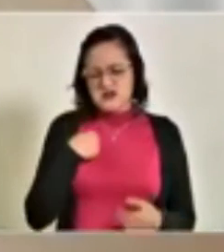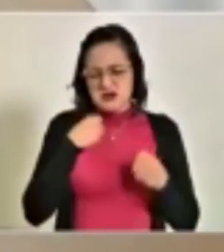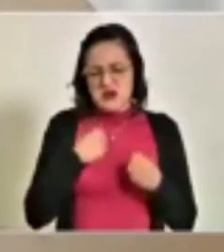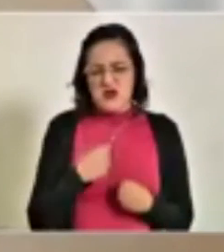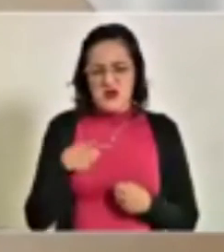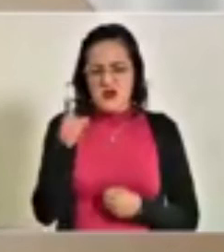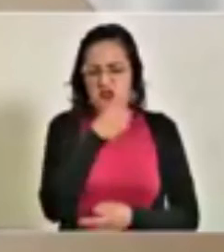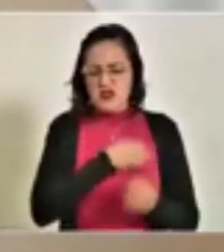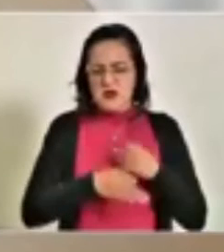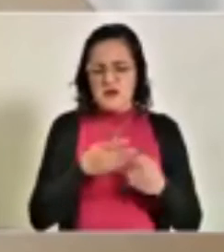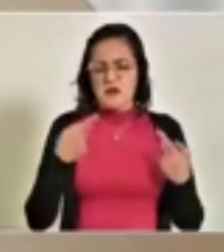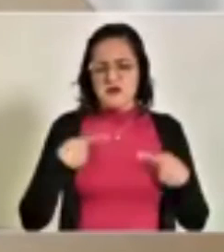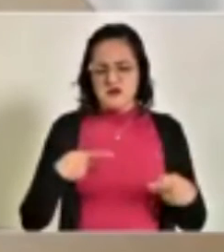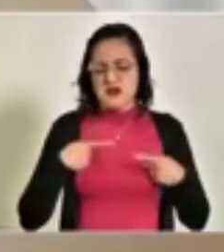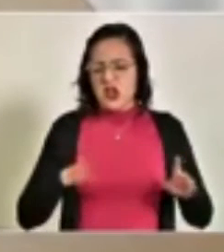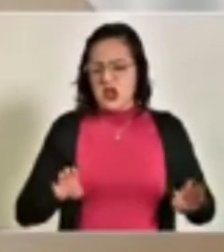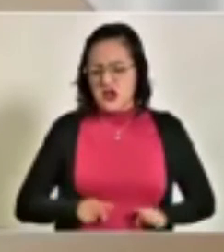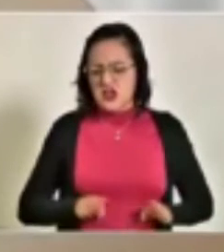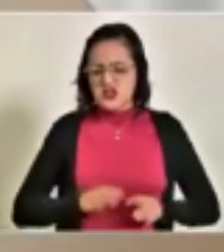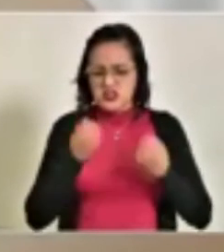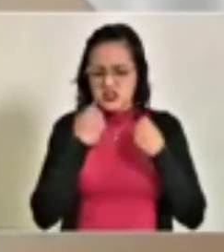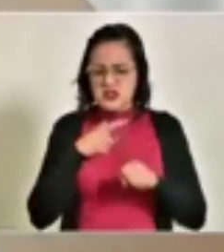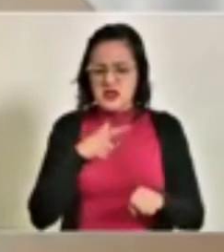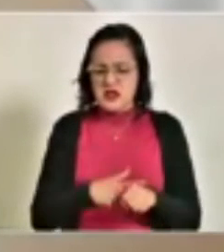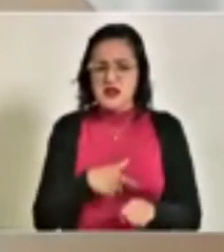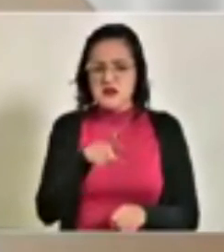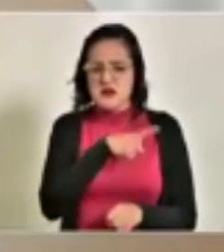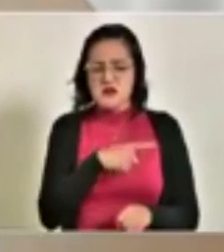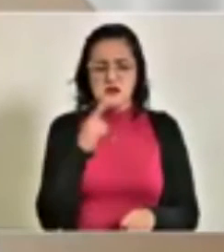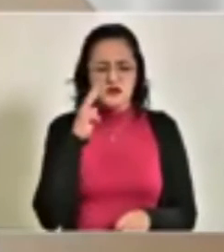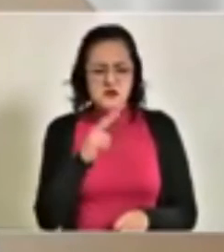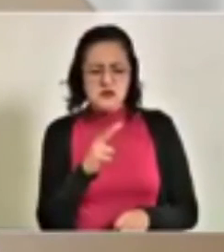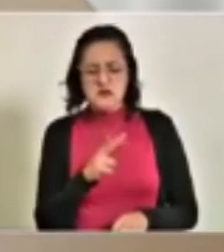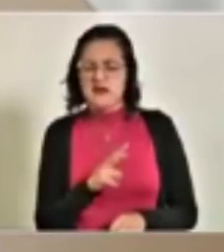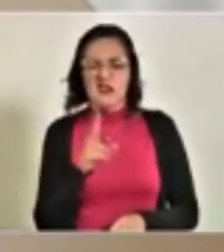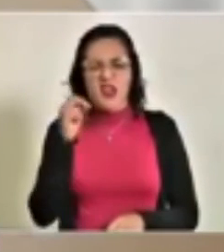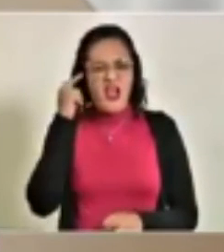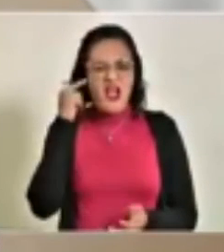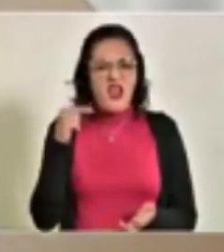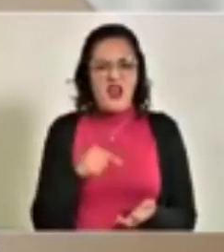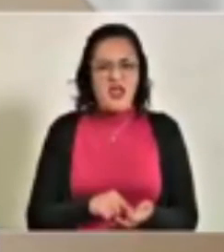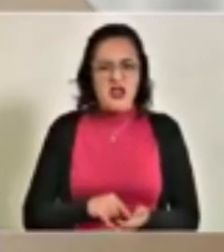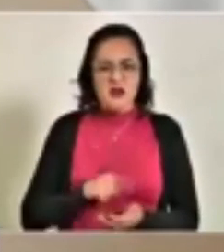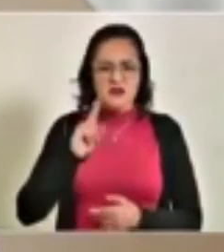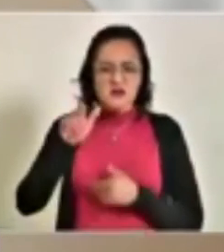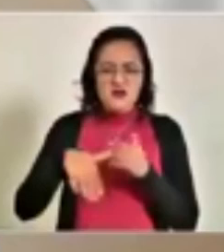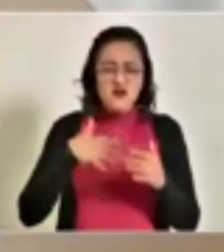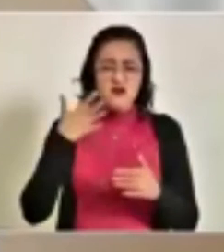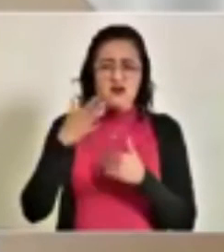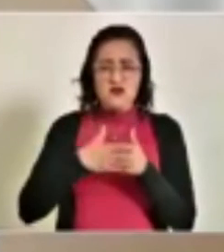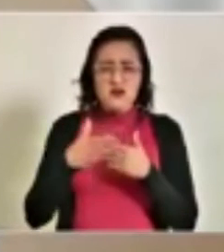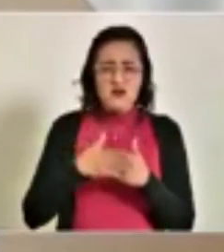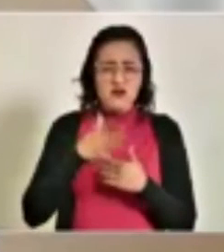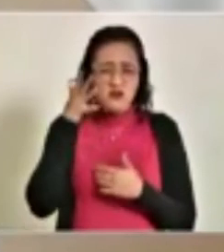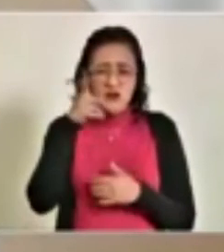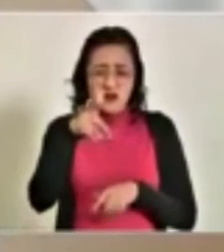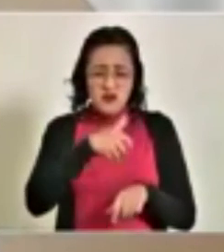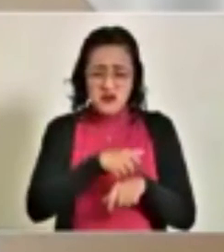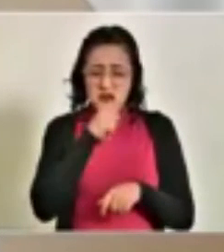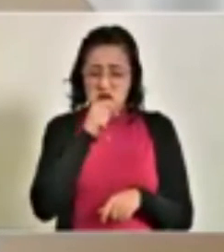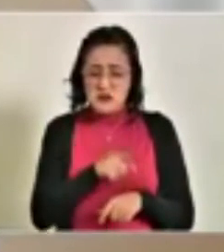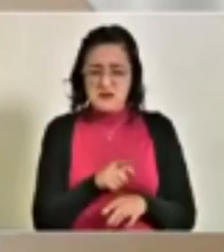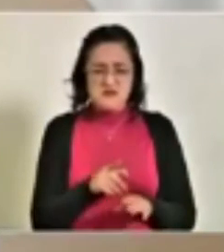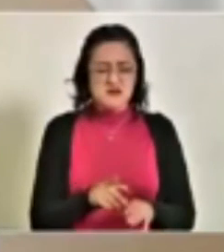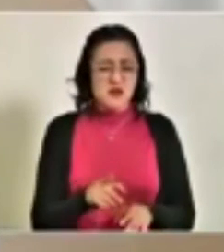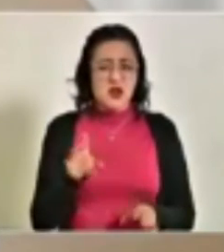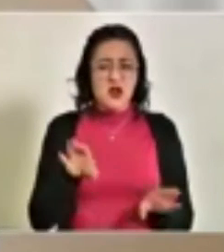que hoy ha mostrado la sociedad poblana, no va a llegar, no va a llegar a